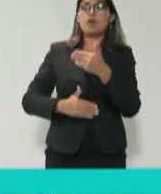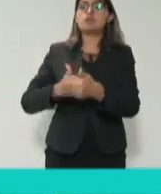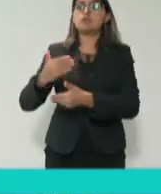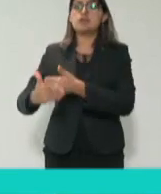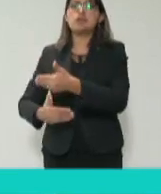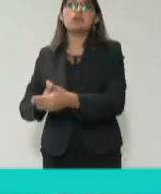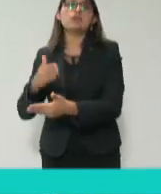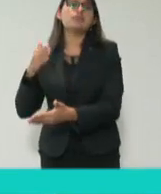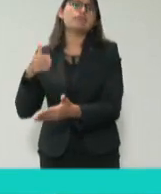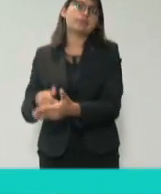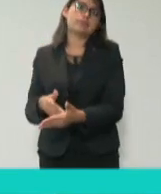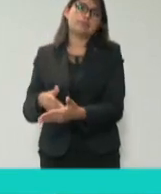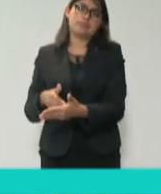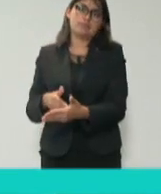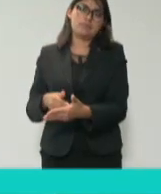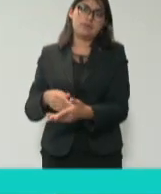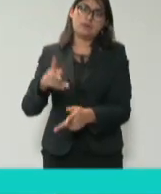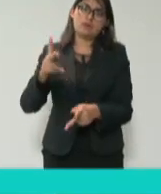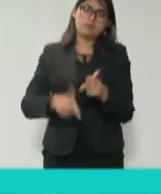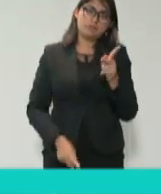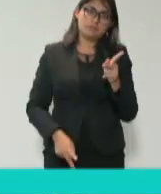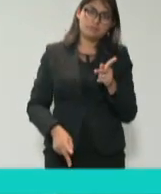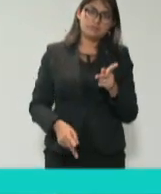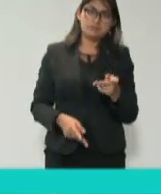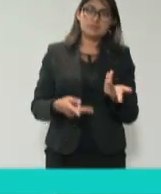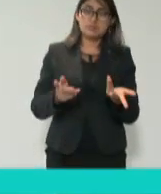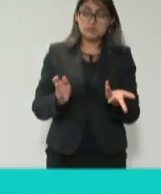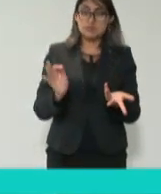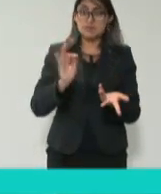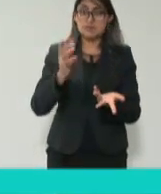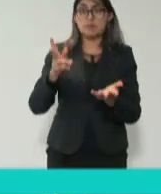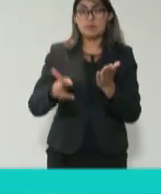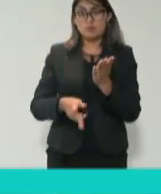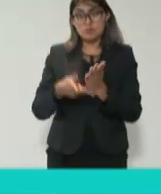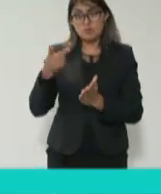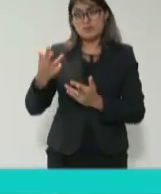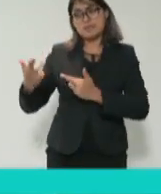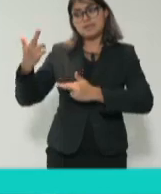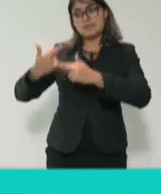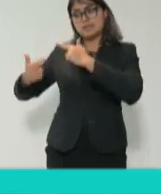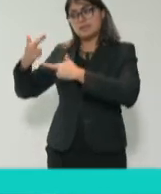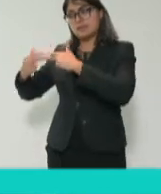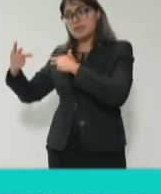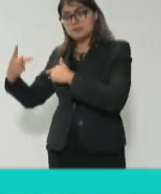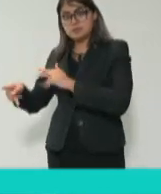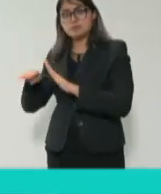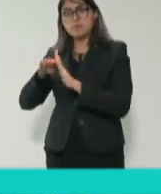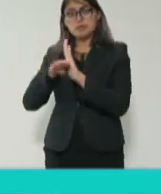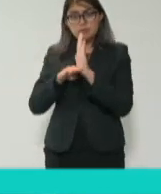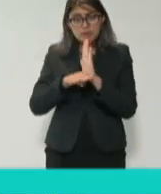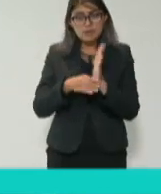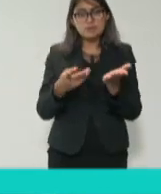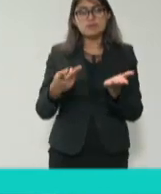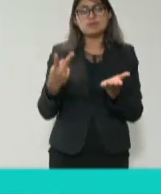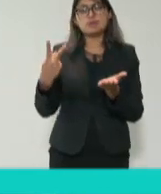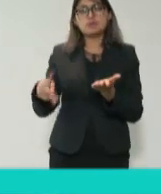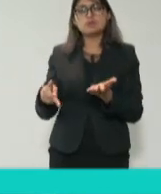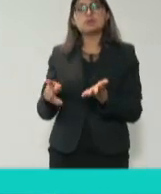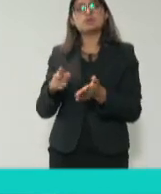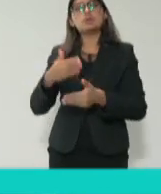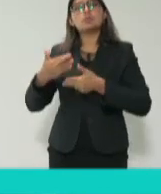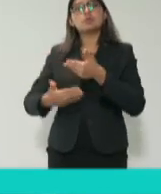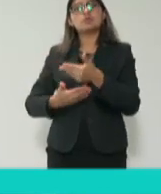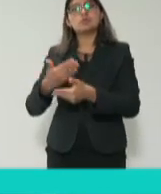con el vacío de que pues no, nunca pasó nada. Si nos regresamos otra vez a los manuales, a los procedimientos, a la revisión de una gestión administrativa,